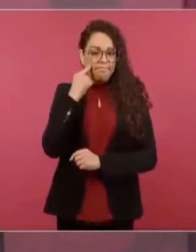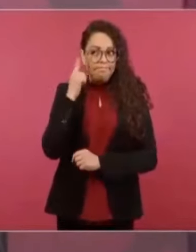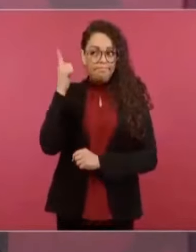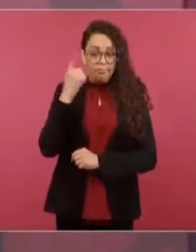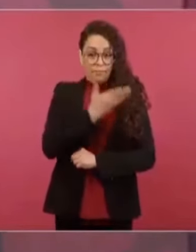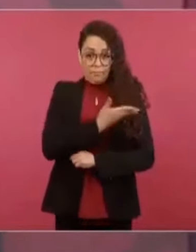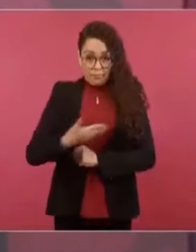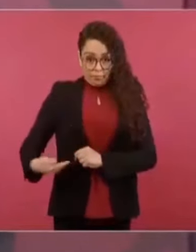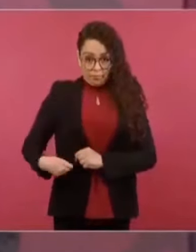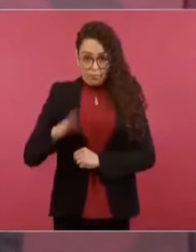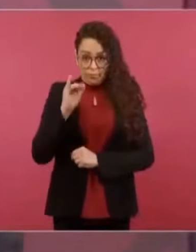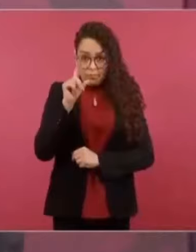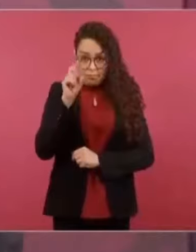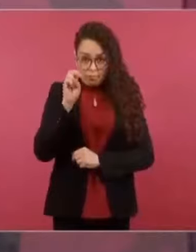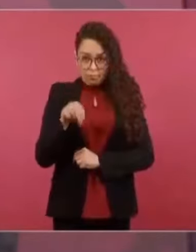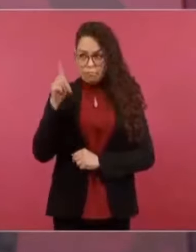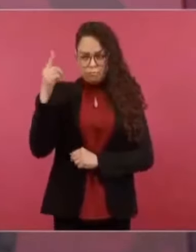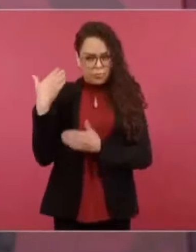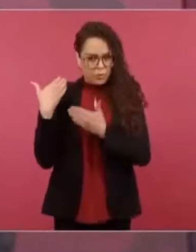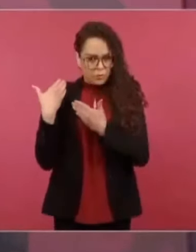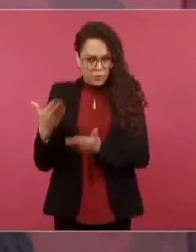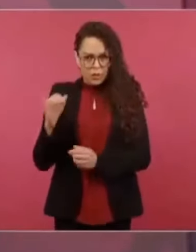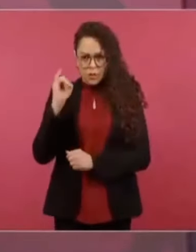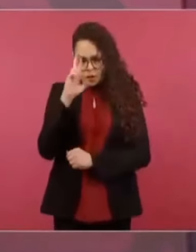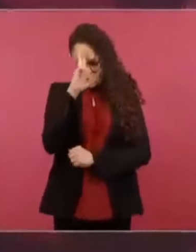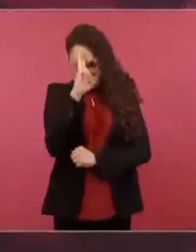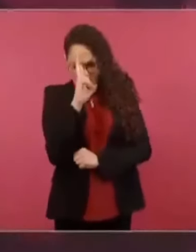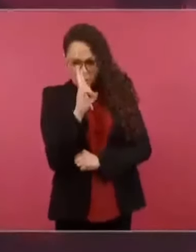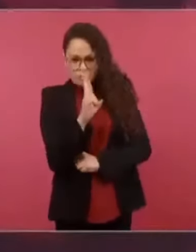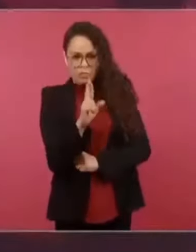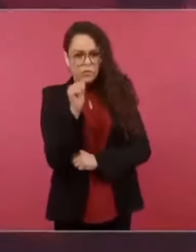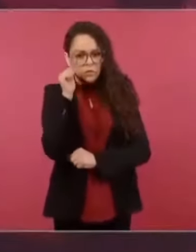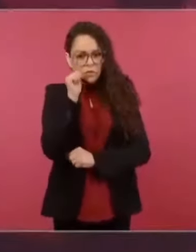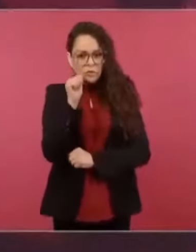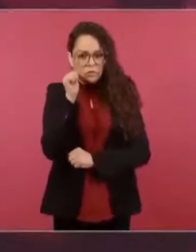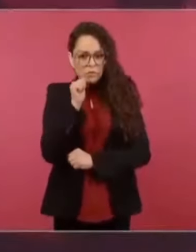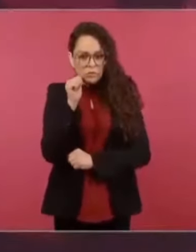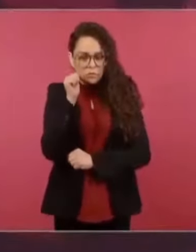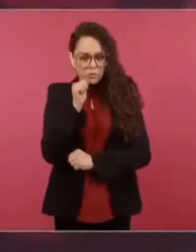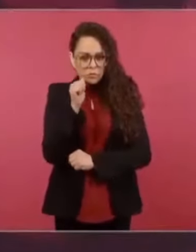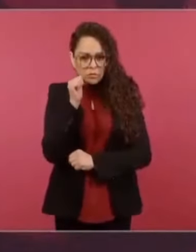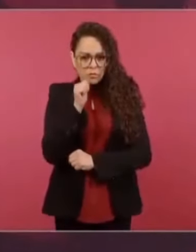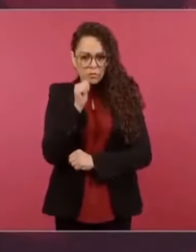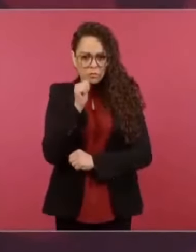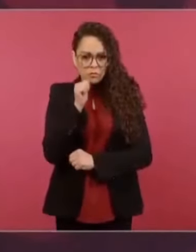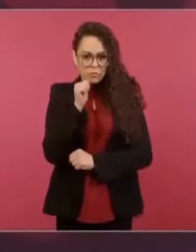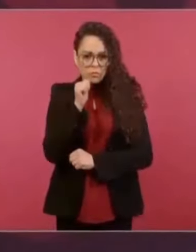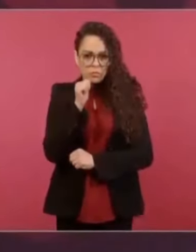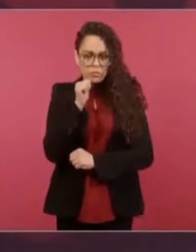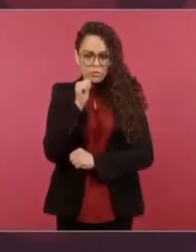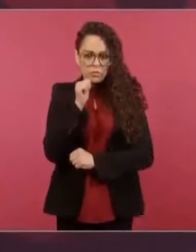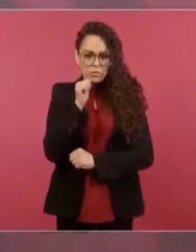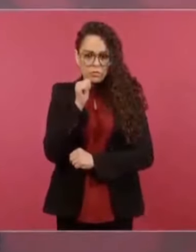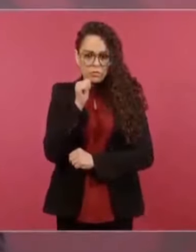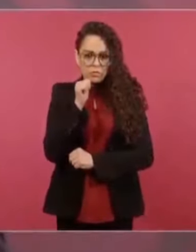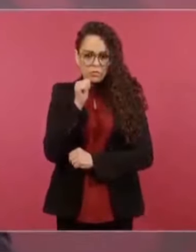repito, respetuoso y vale más hablar así con mucha